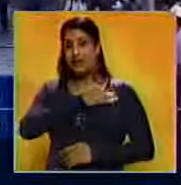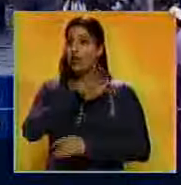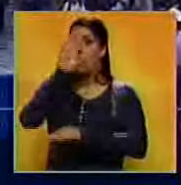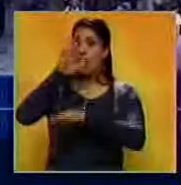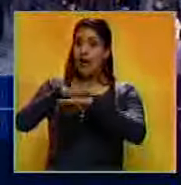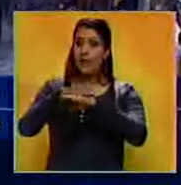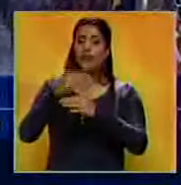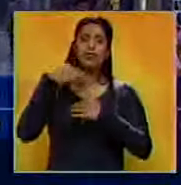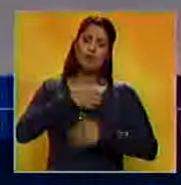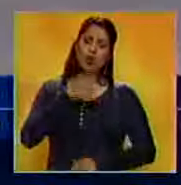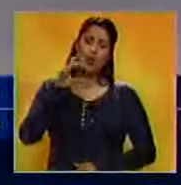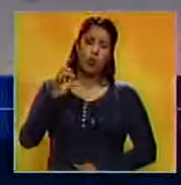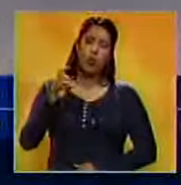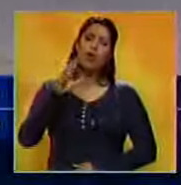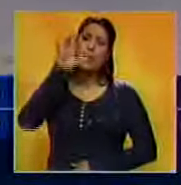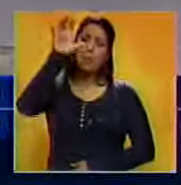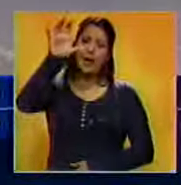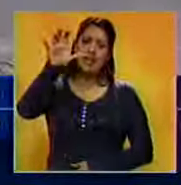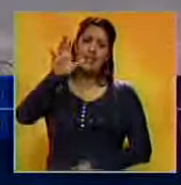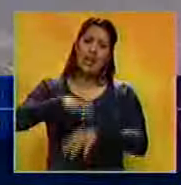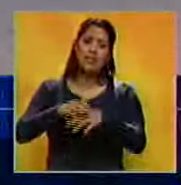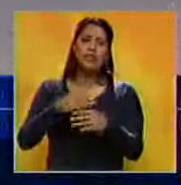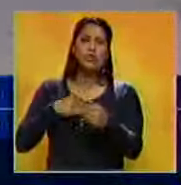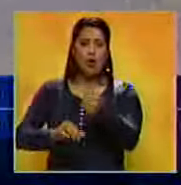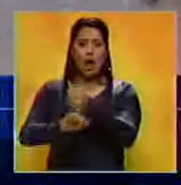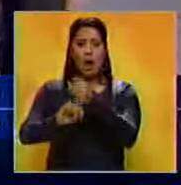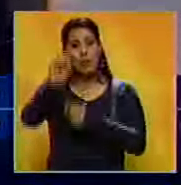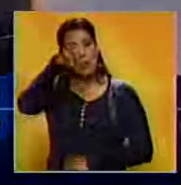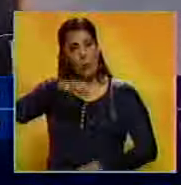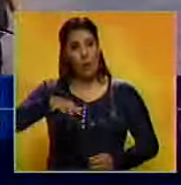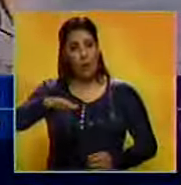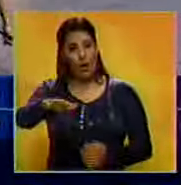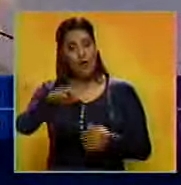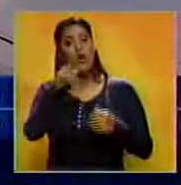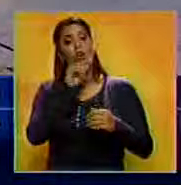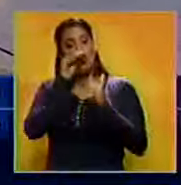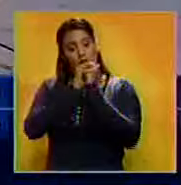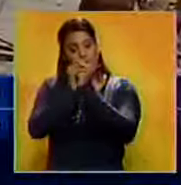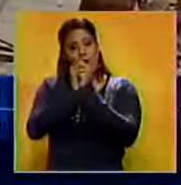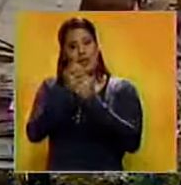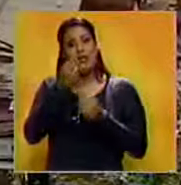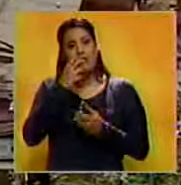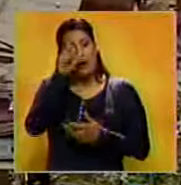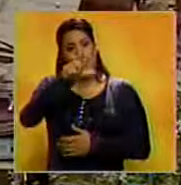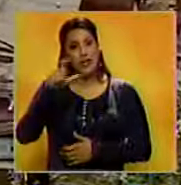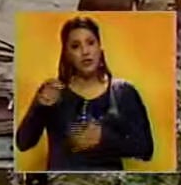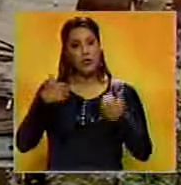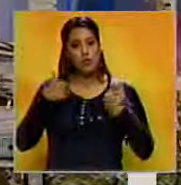envió sus condolencias a la nación, manifestó su apoyo a la población, y oró por el bienestar de las víctimas.